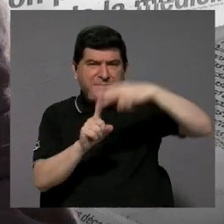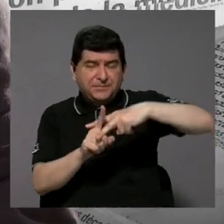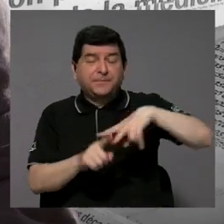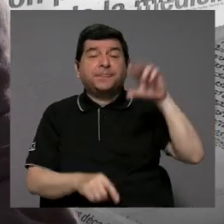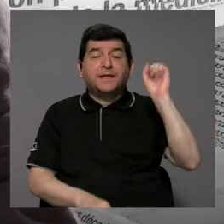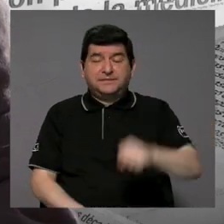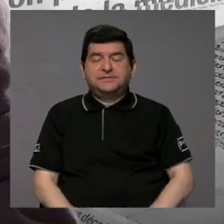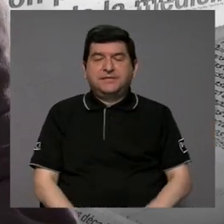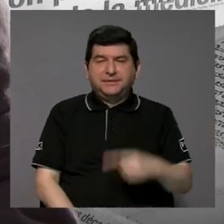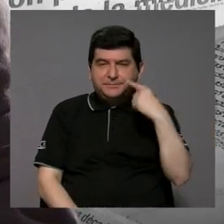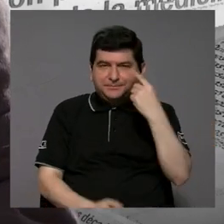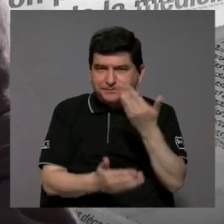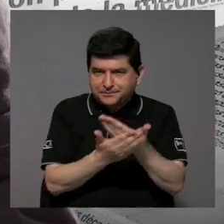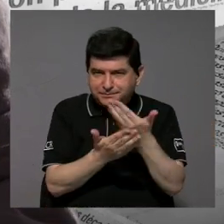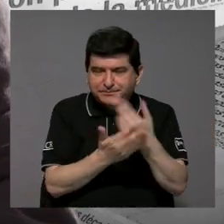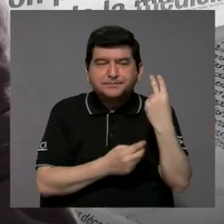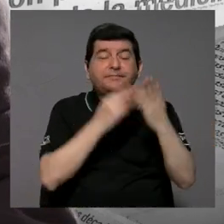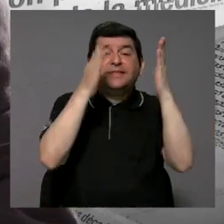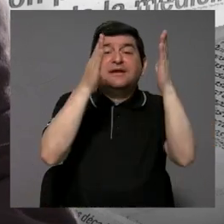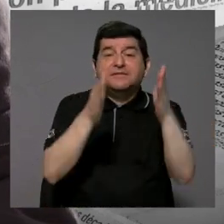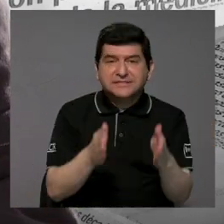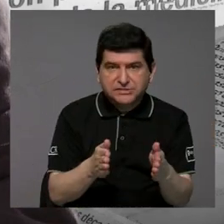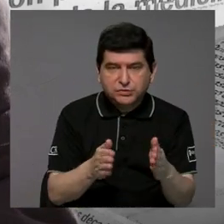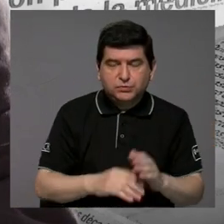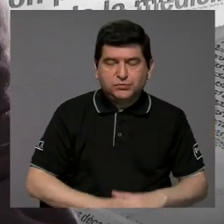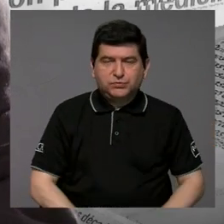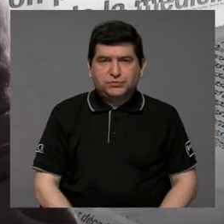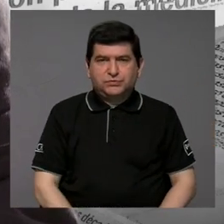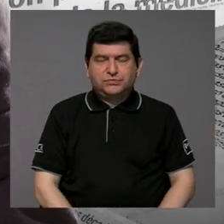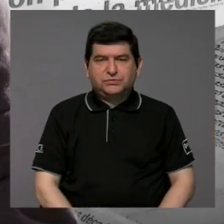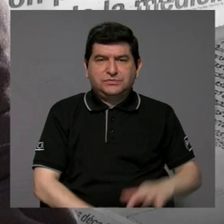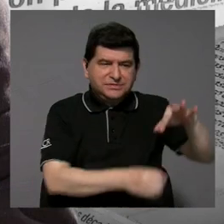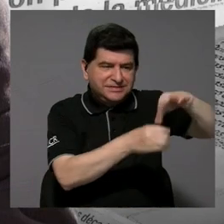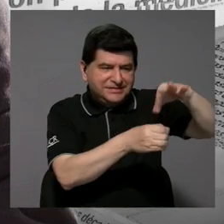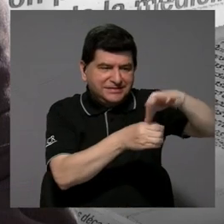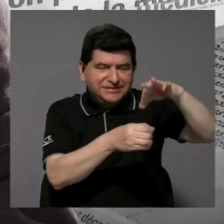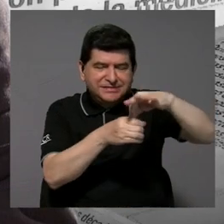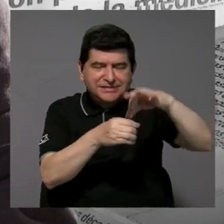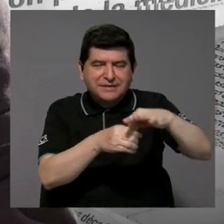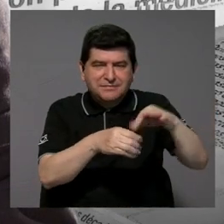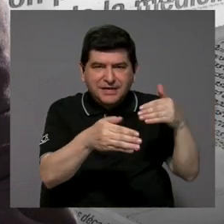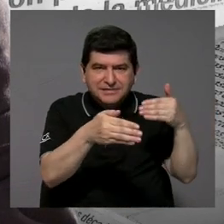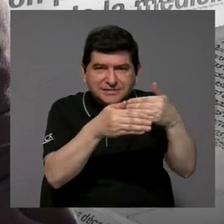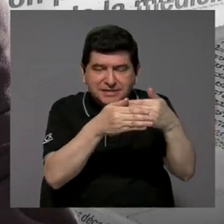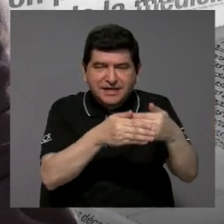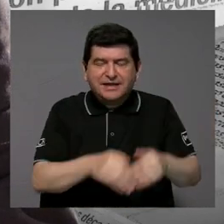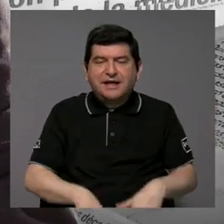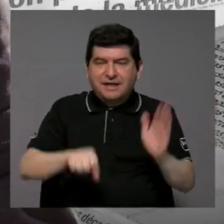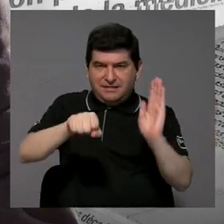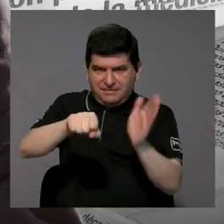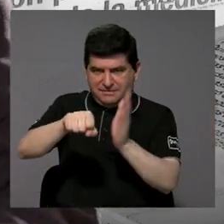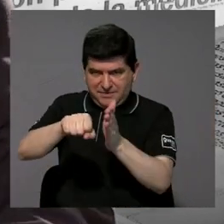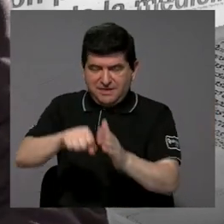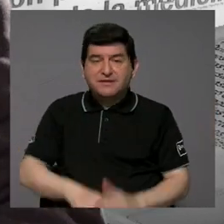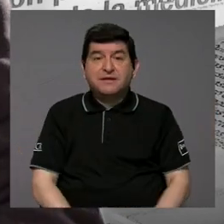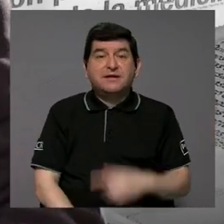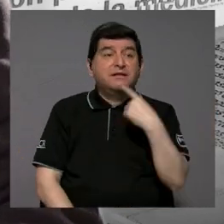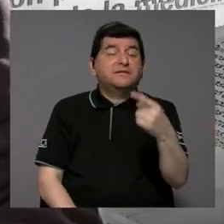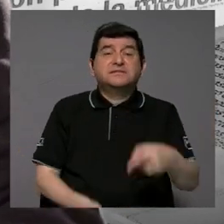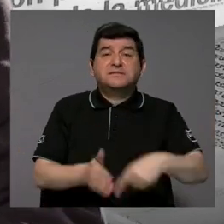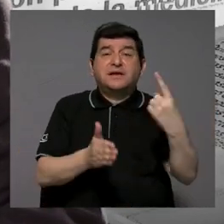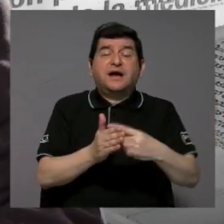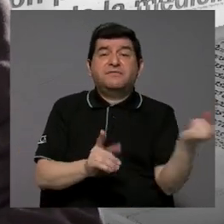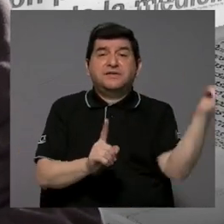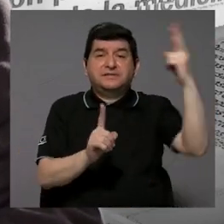Testimonios de muchos vecinos de plantaciones de piña son esas, ¿verdad? Que hay veces que